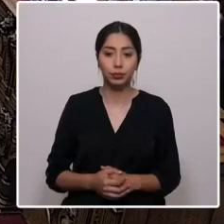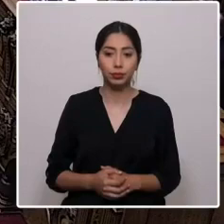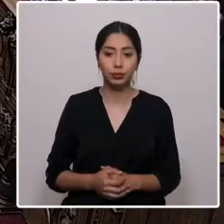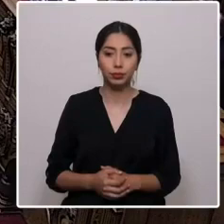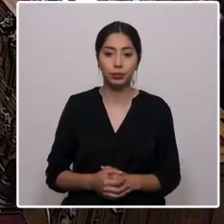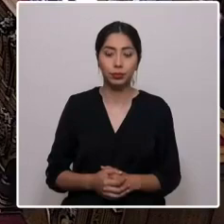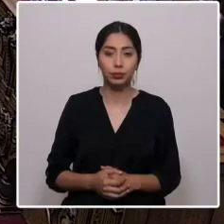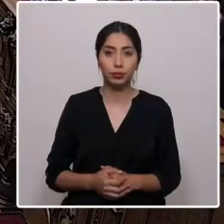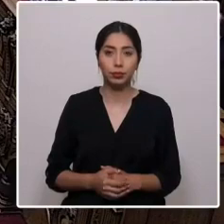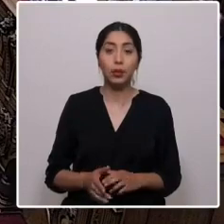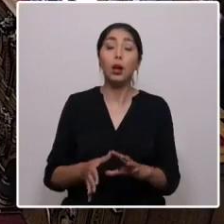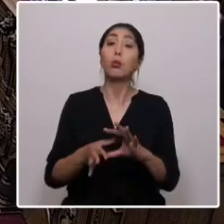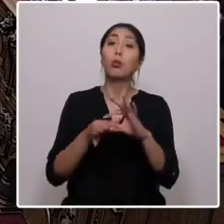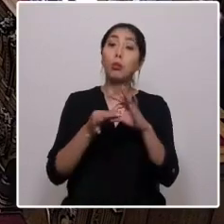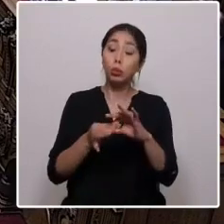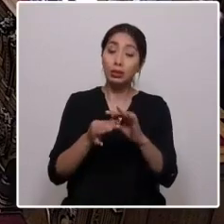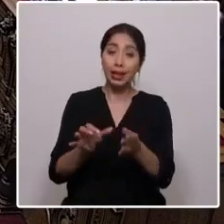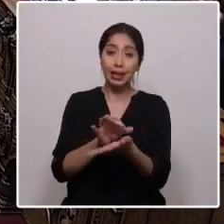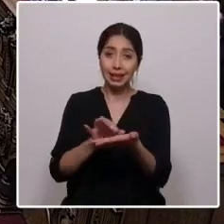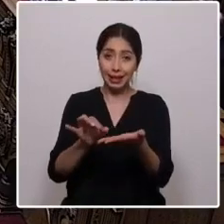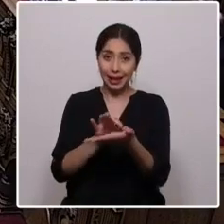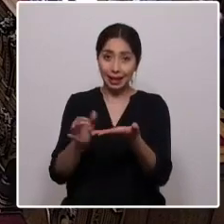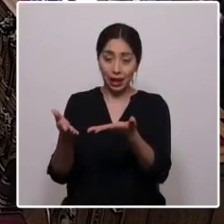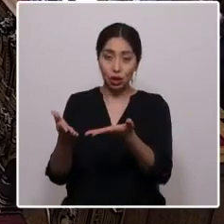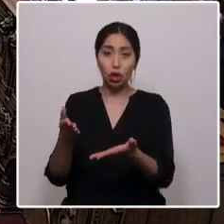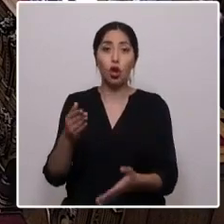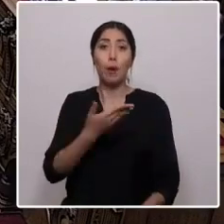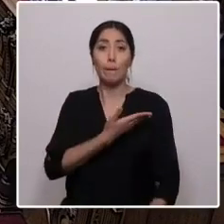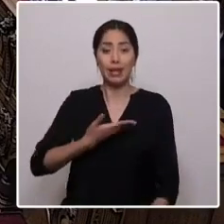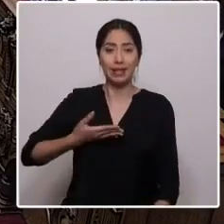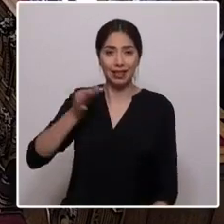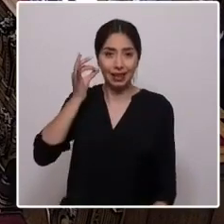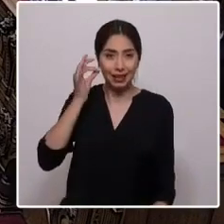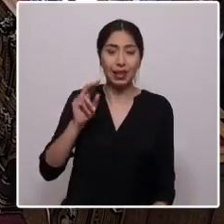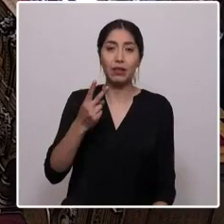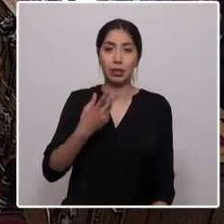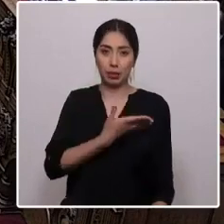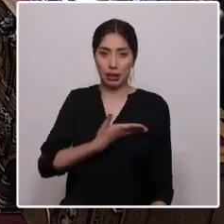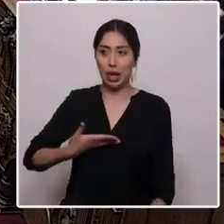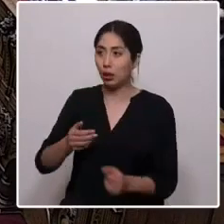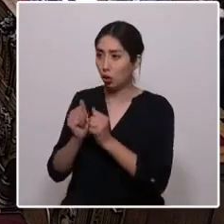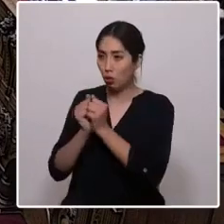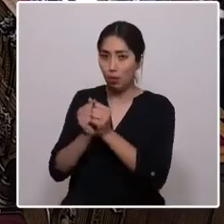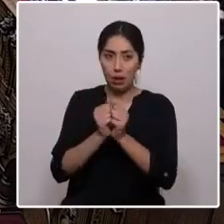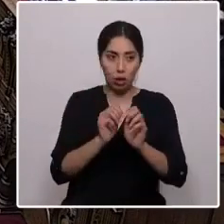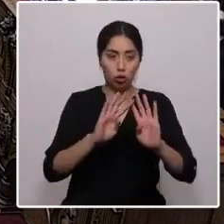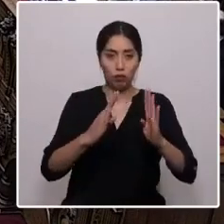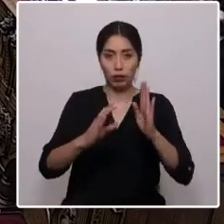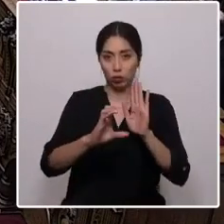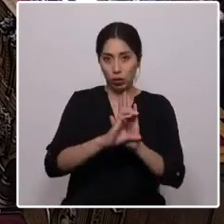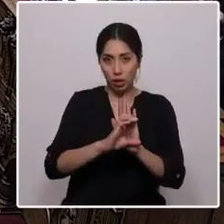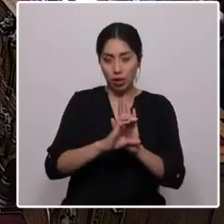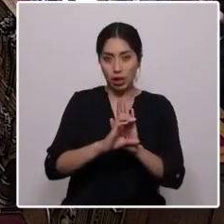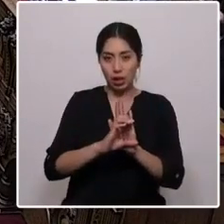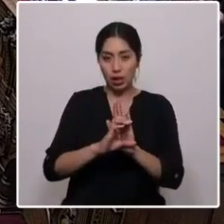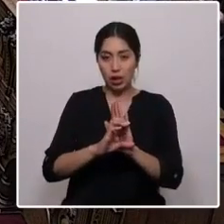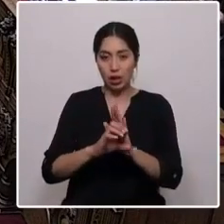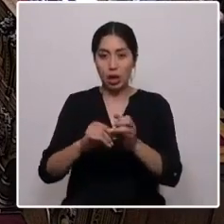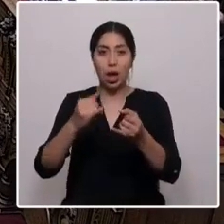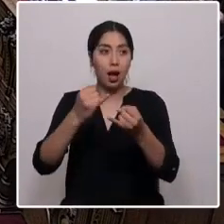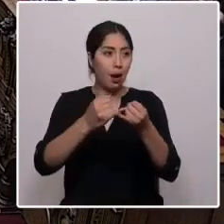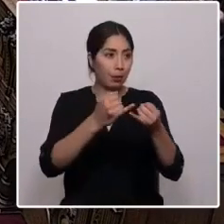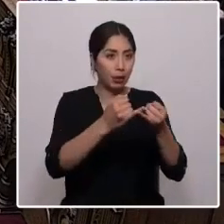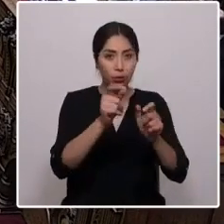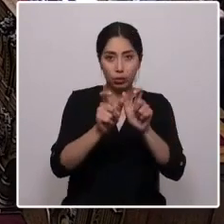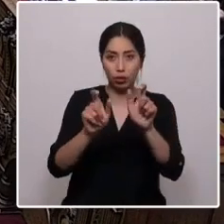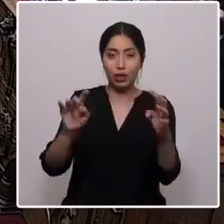Muchas gracias, estimado secretario, presidenta, vicepresidente, colegas constituyentes, amigos que nos ven a través de la transmisión.